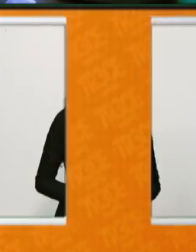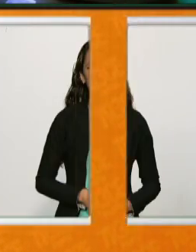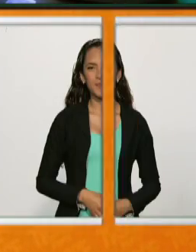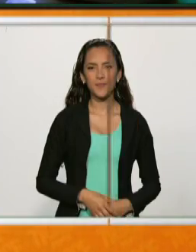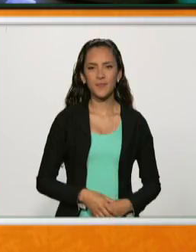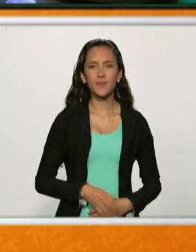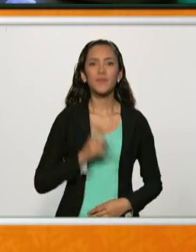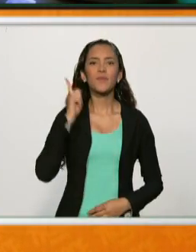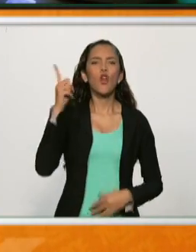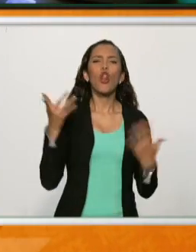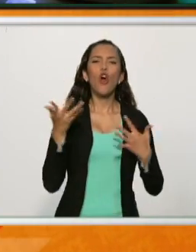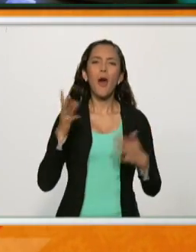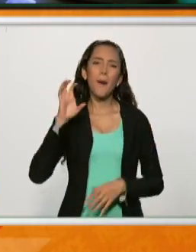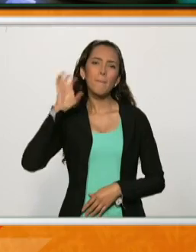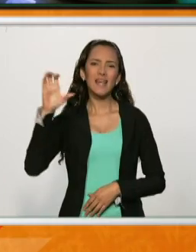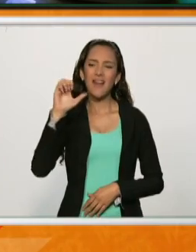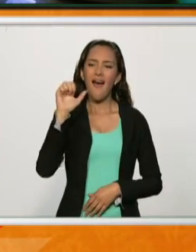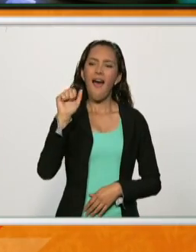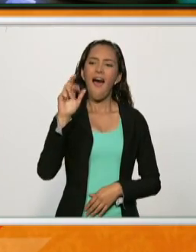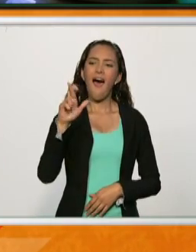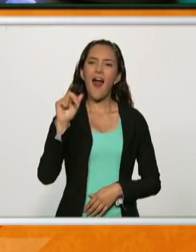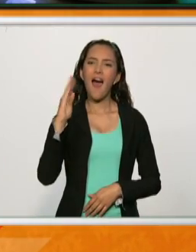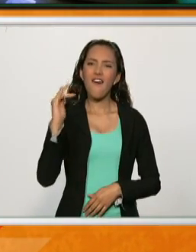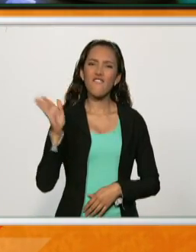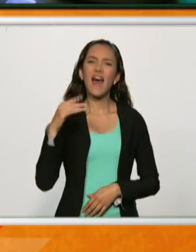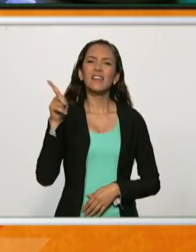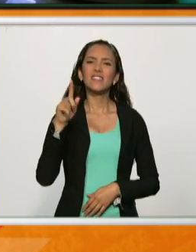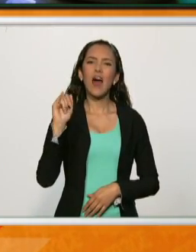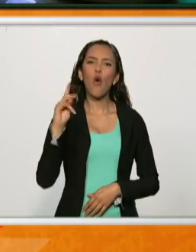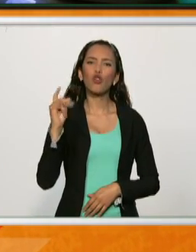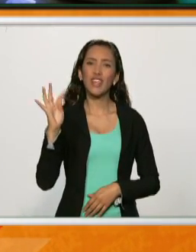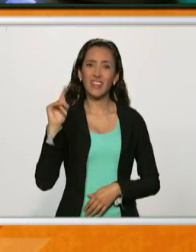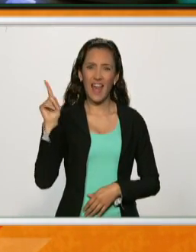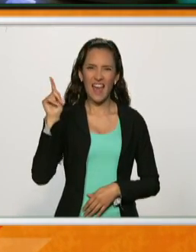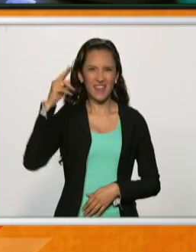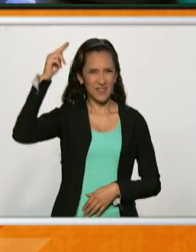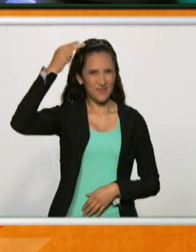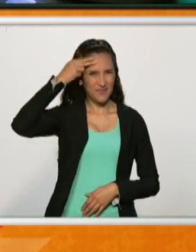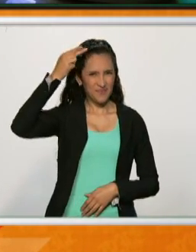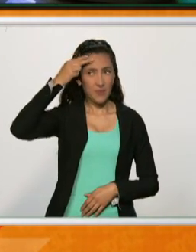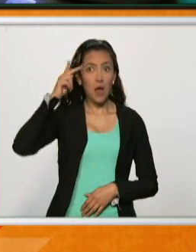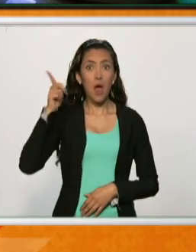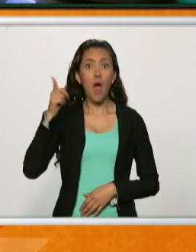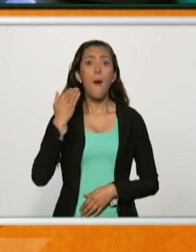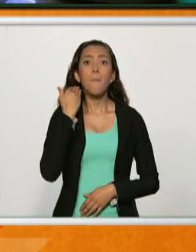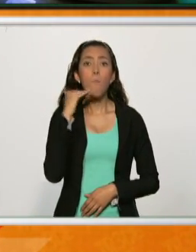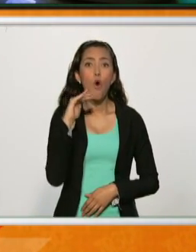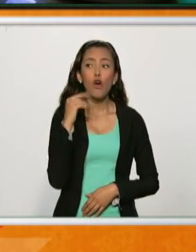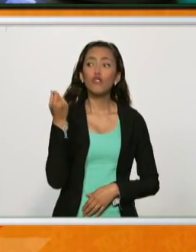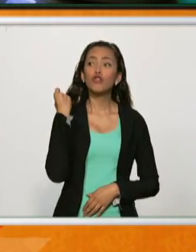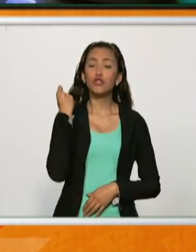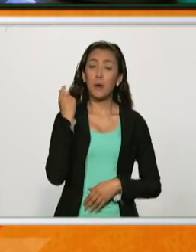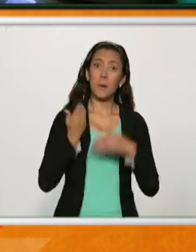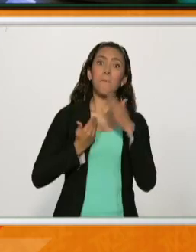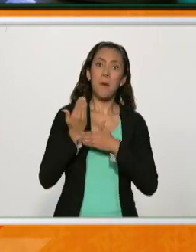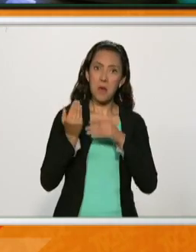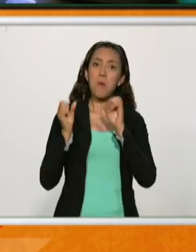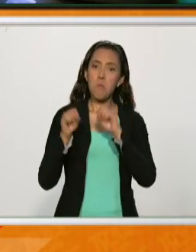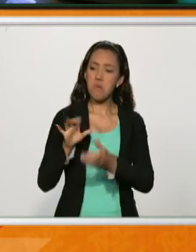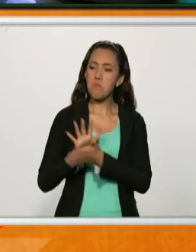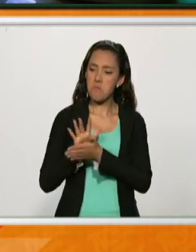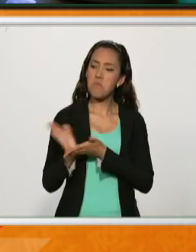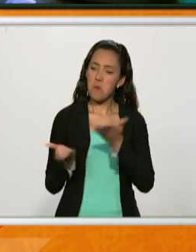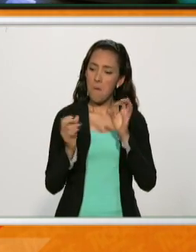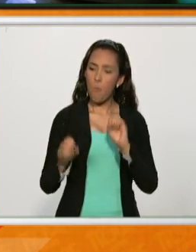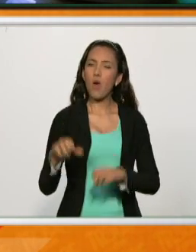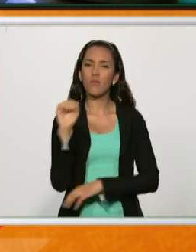En Arabia Saudita, hasta hace apenas un tiempo las mujeres tenían derecho a manejar carro y tras tantos choques en las